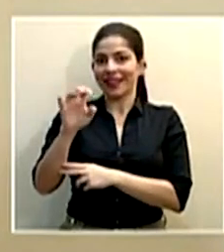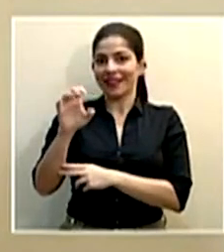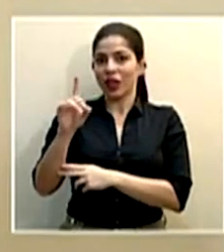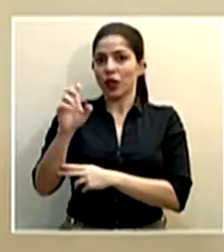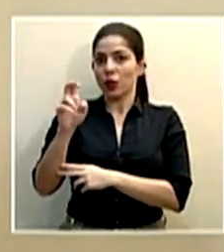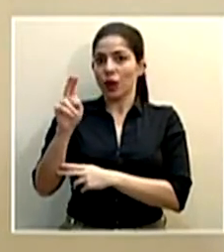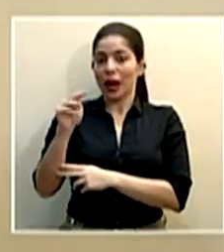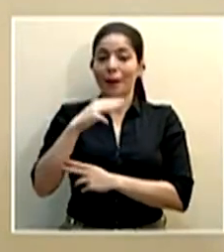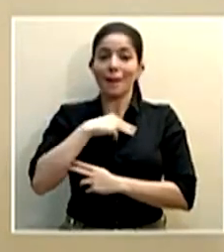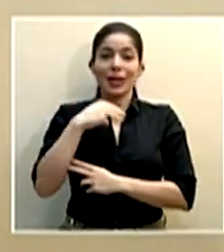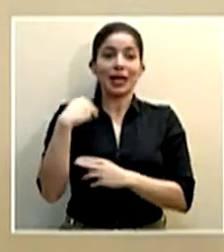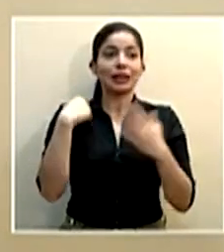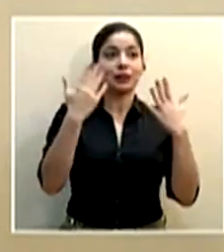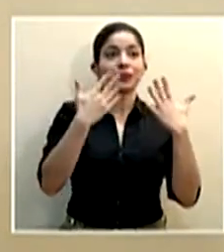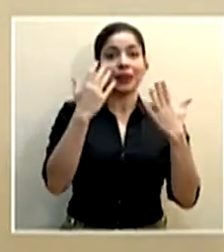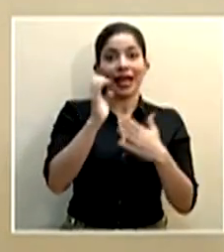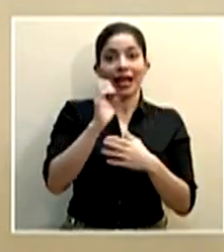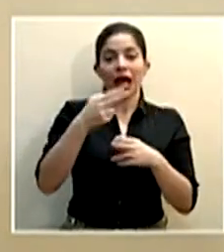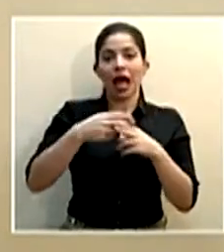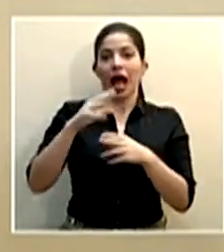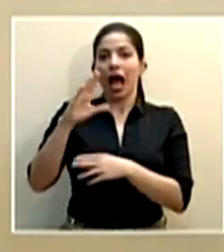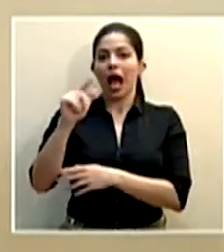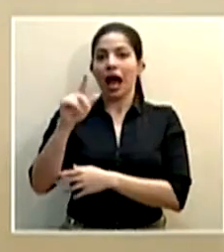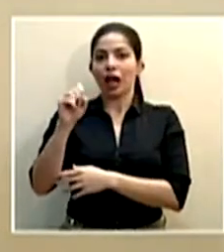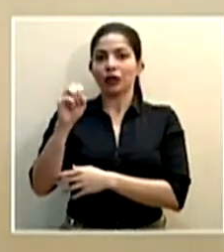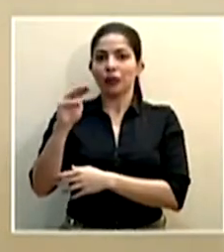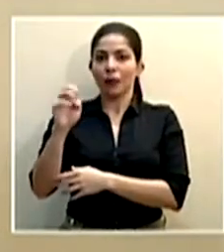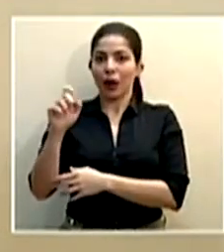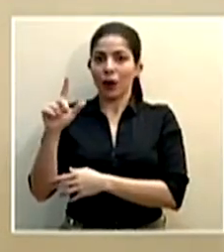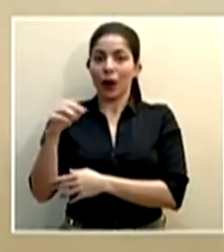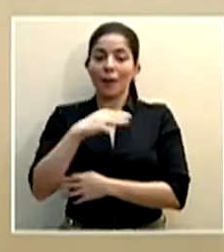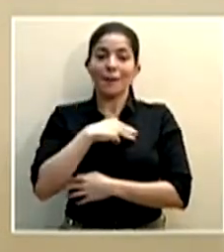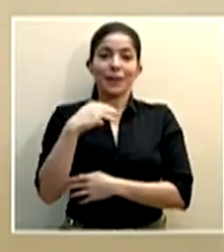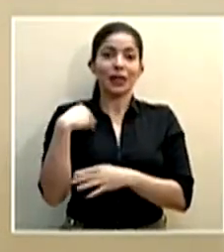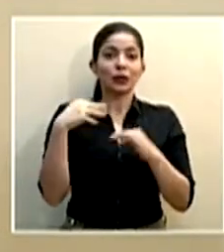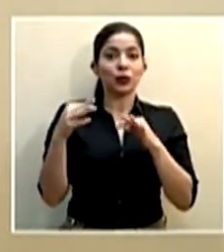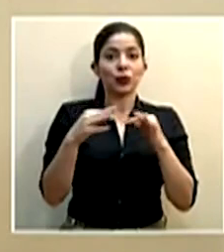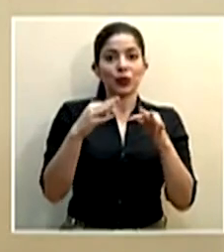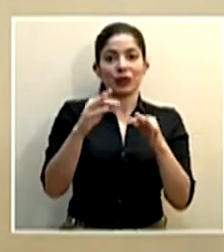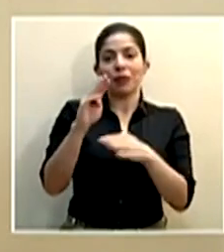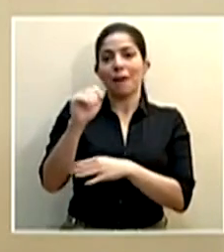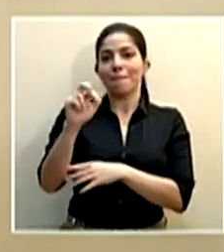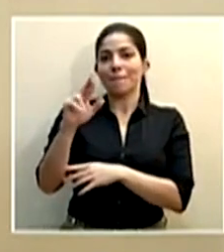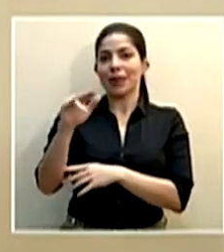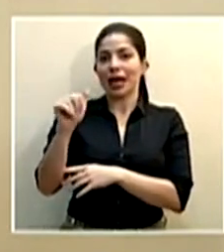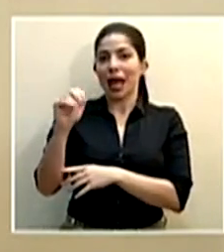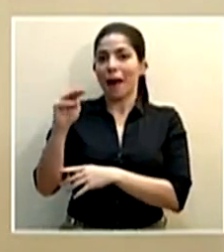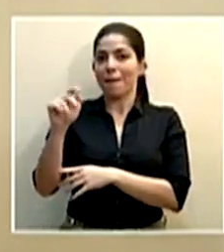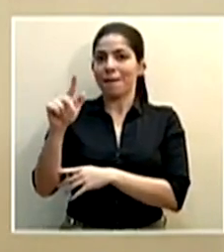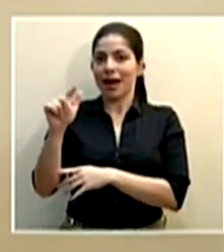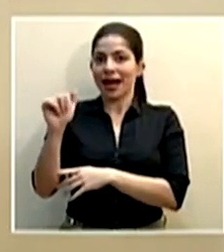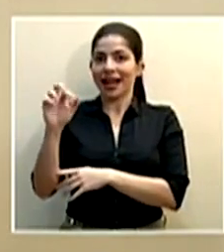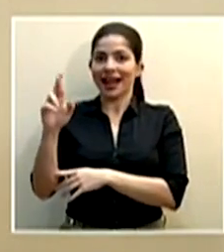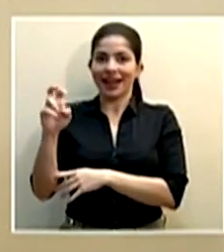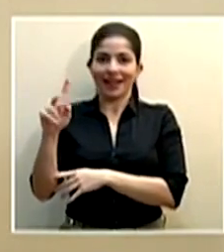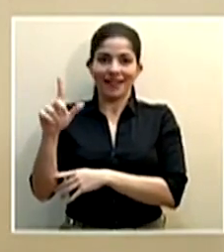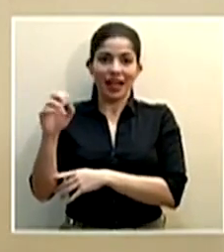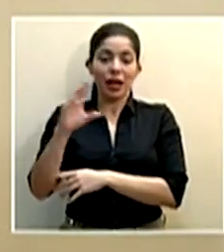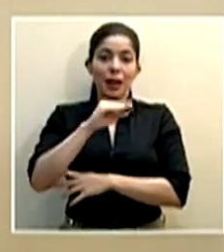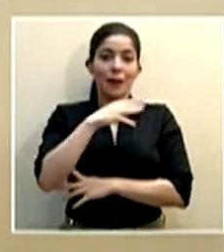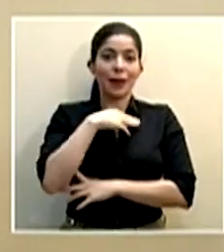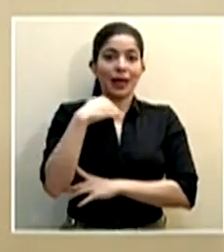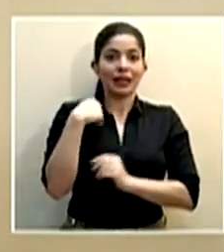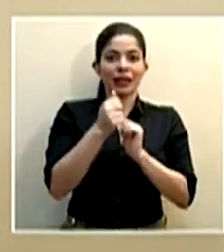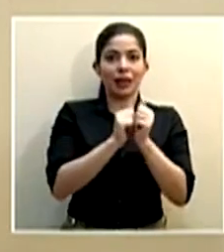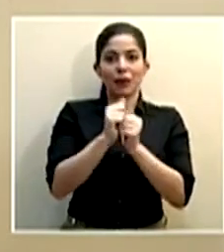Ambiente y Energía, Carlos Manuel Rodríguez, la ministra de Turismo, María Amalia Revelo, y el ministro de Deportes, señor